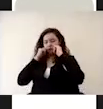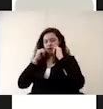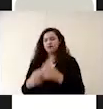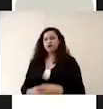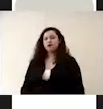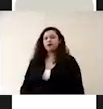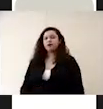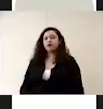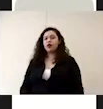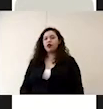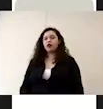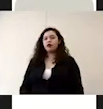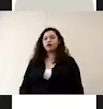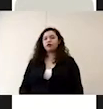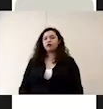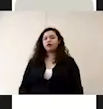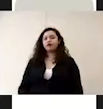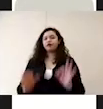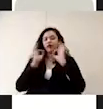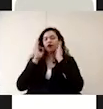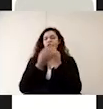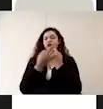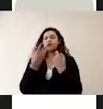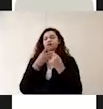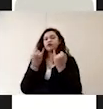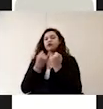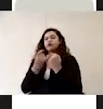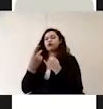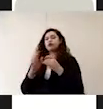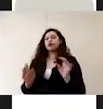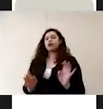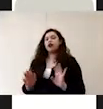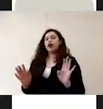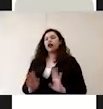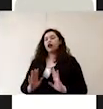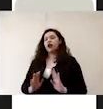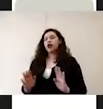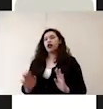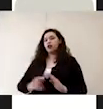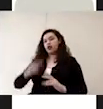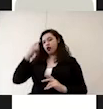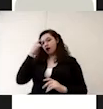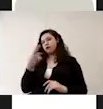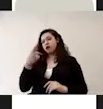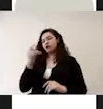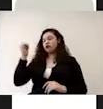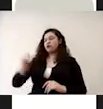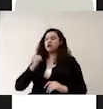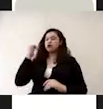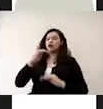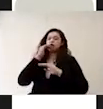De la misma manera se caracterizan por la limitación de su aprovechamiento